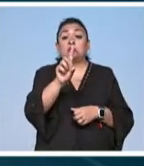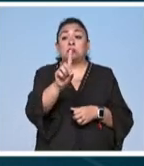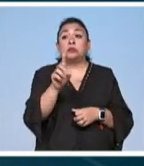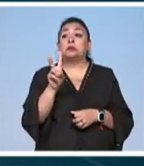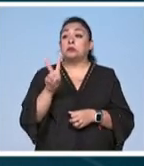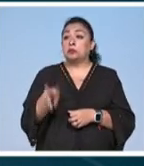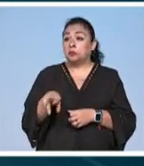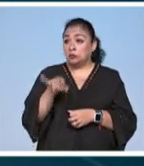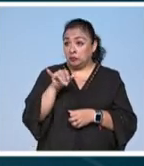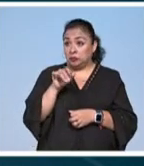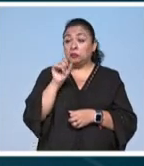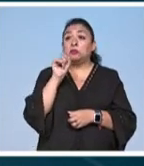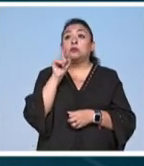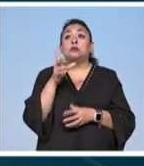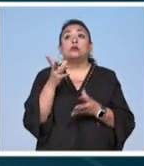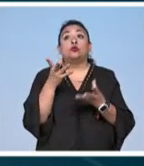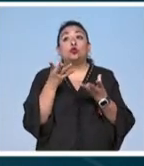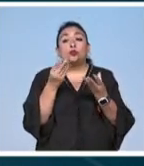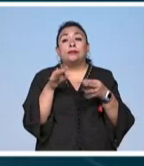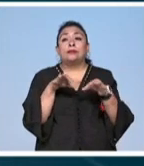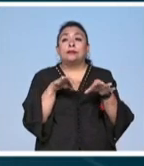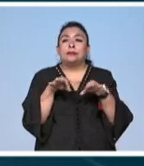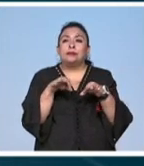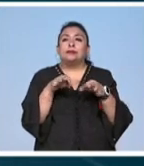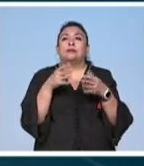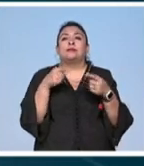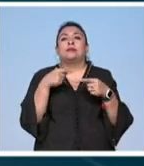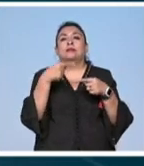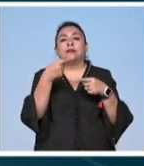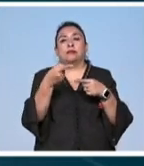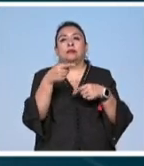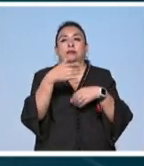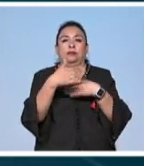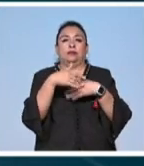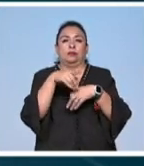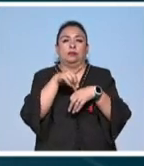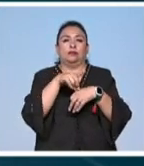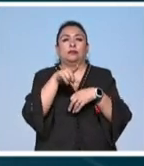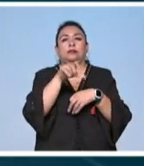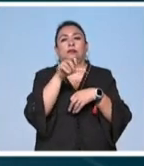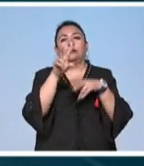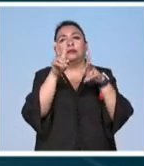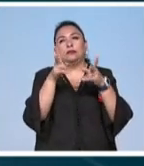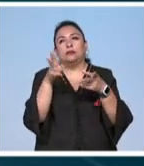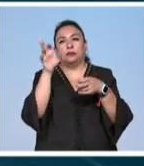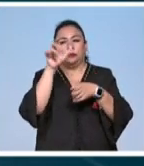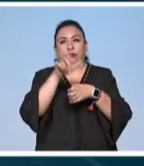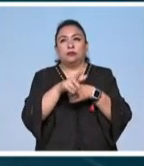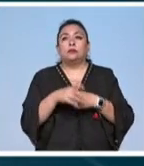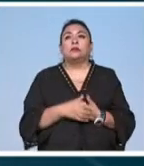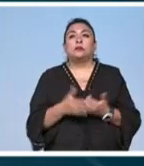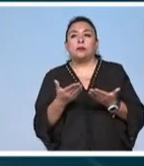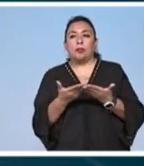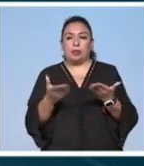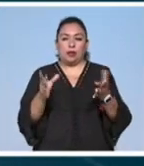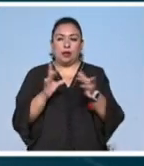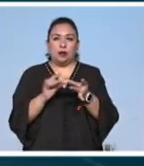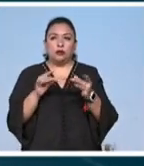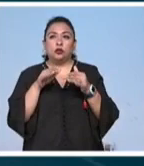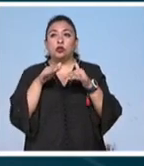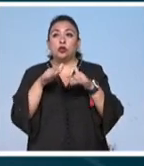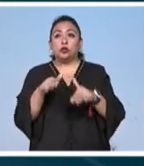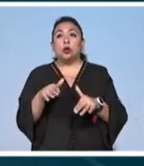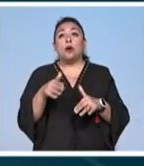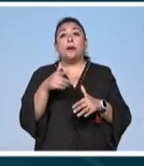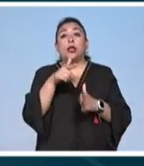efectivamente vamos a tener mucho que hacer durante los próximos días en materia cultural y bueno vamos a platicar de